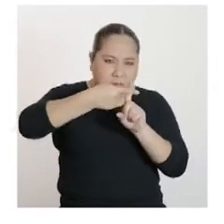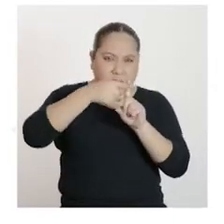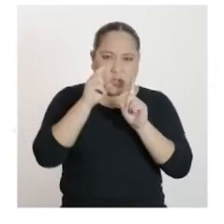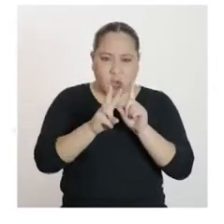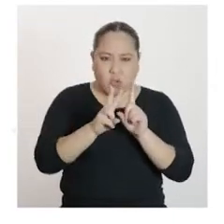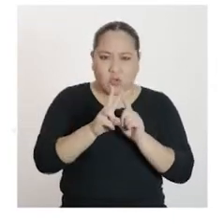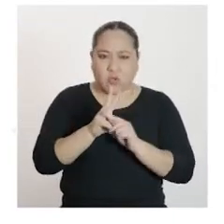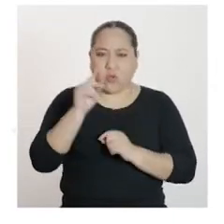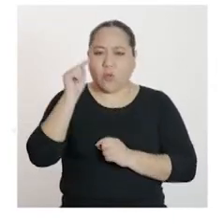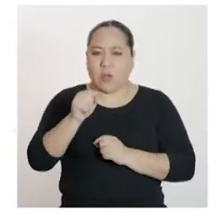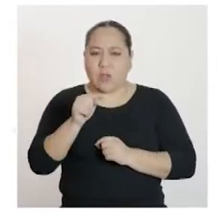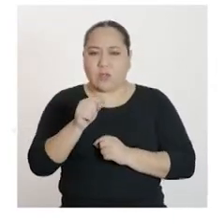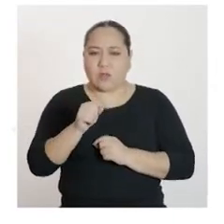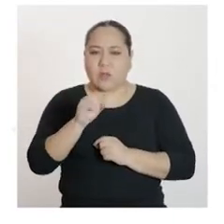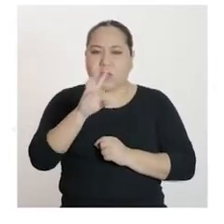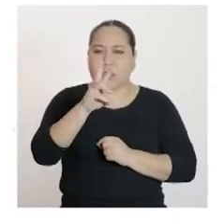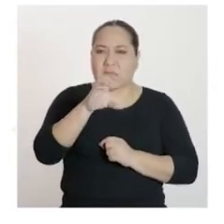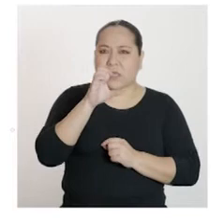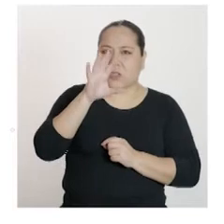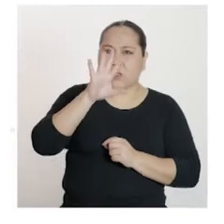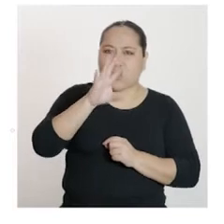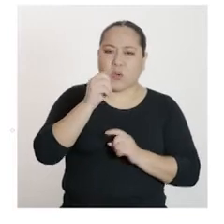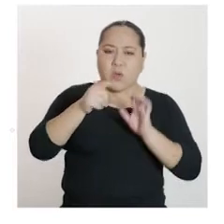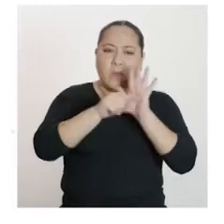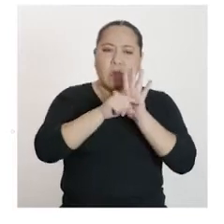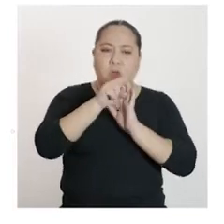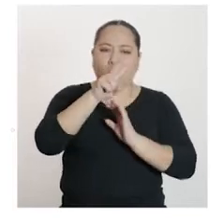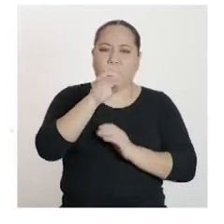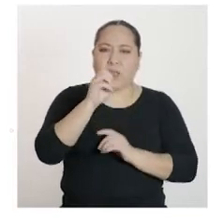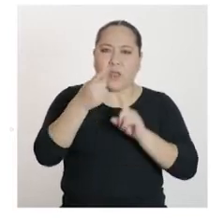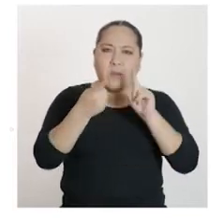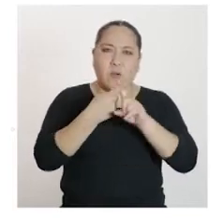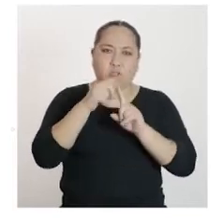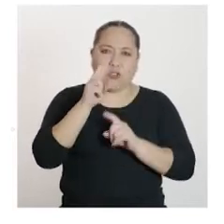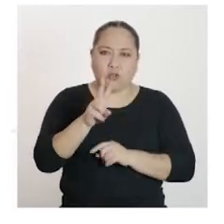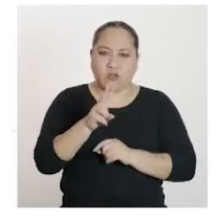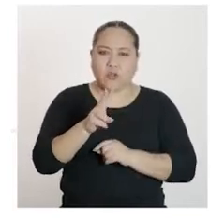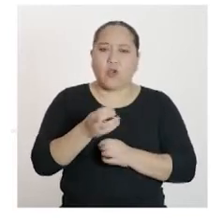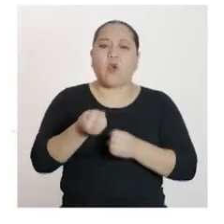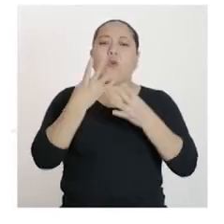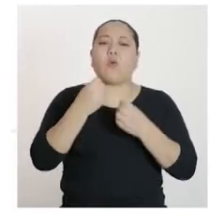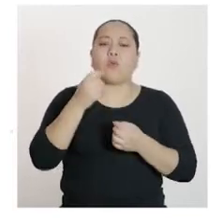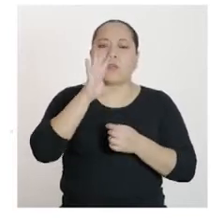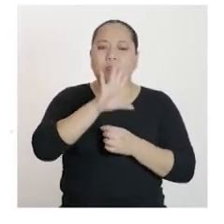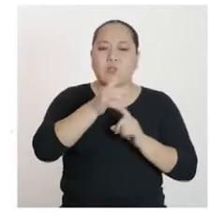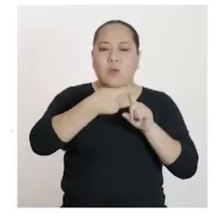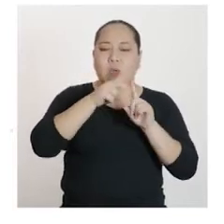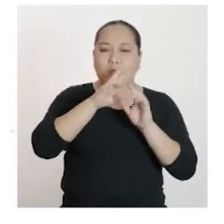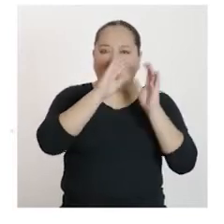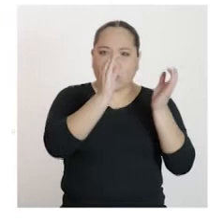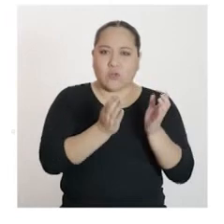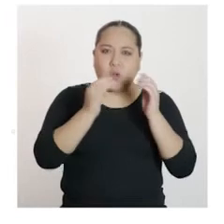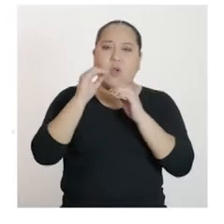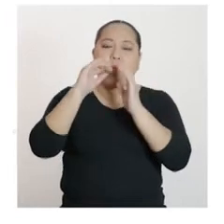más un precio de 650 menos 20 por 2, ¿se obtiene un ingreso total de 5 más 2 por